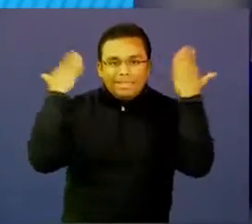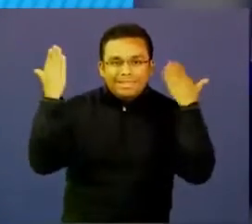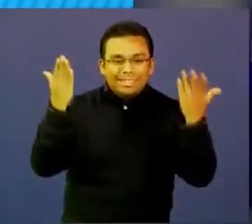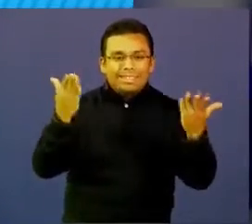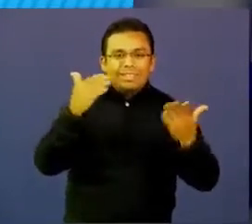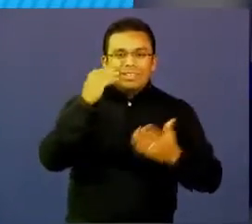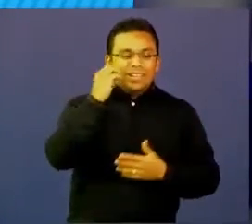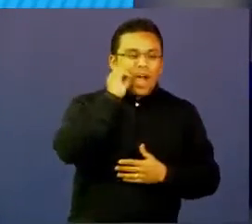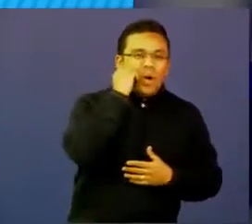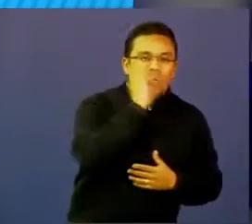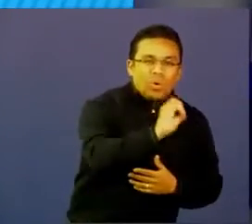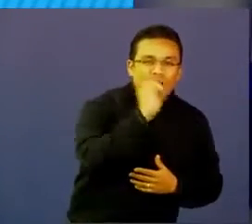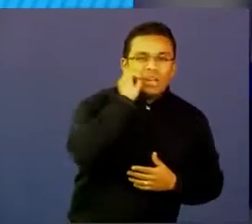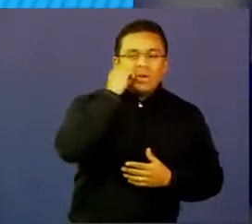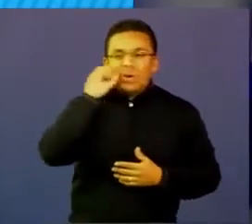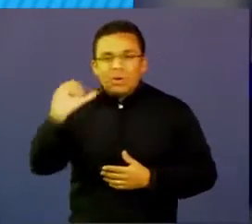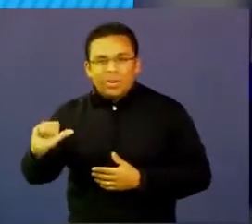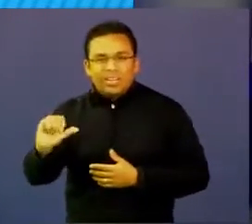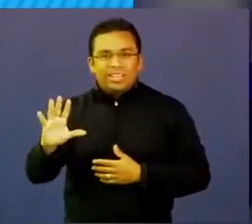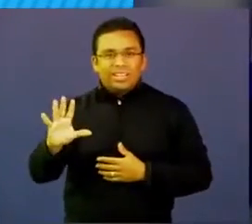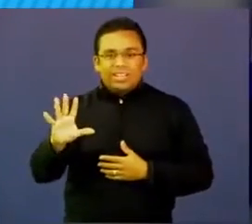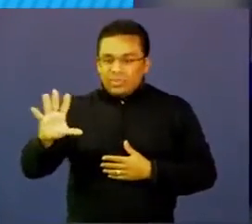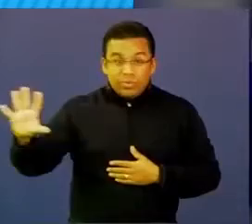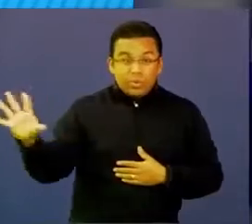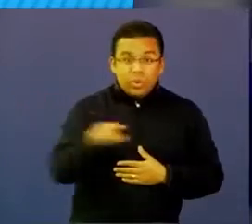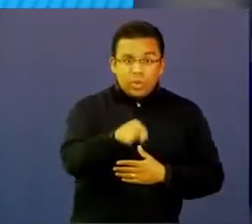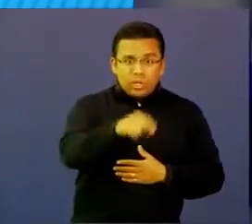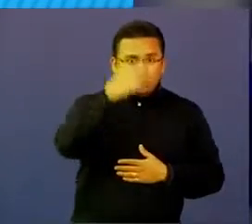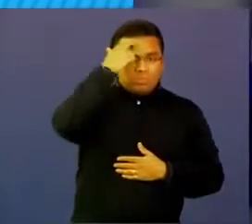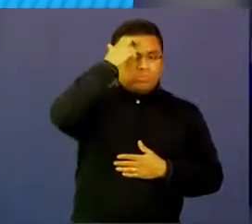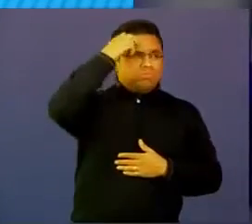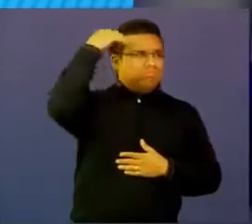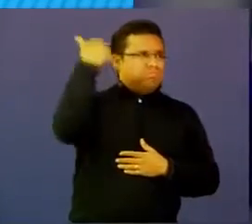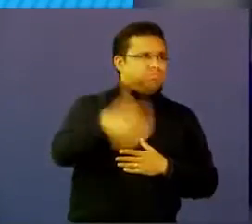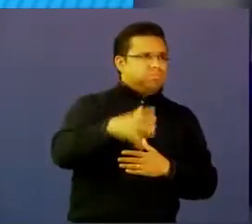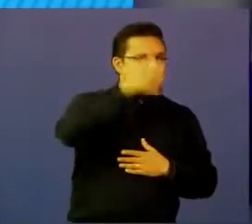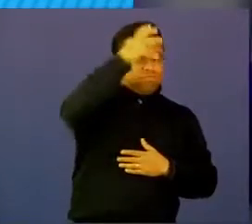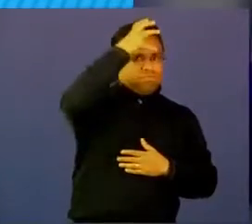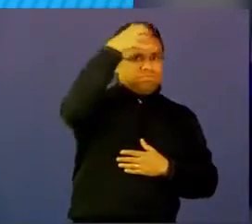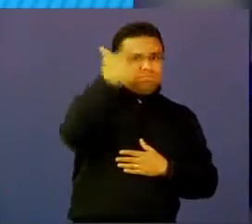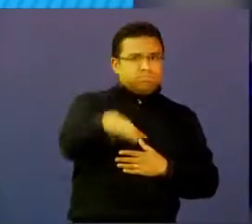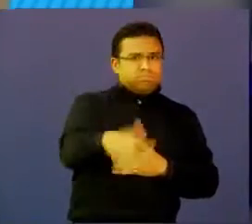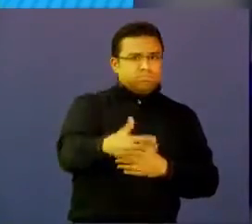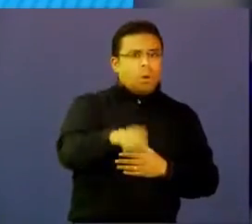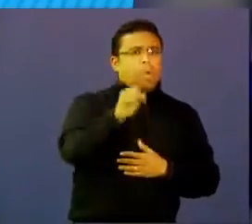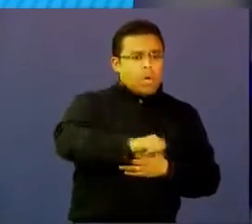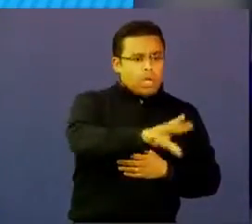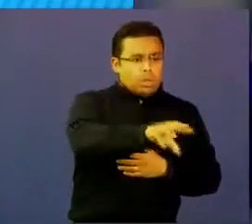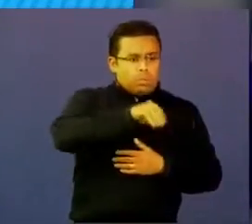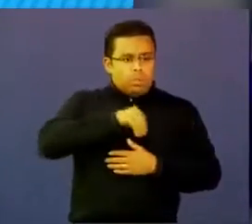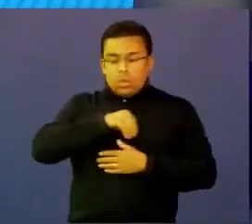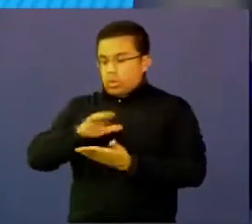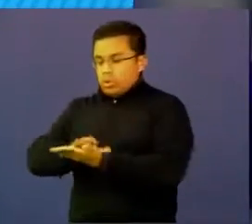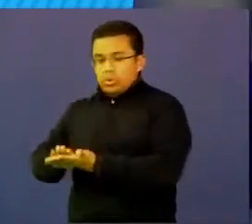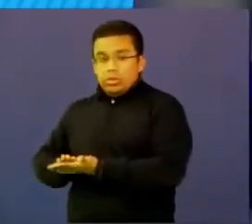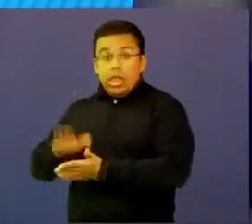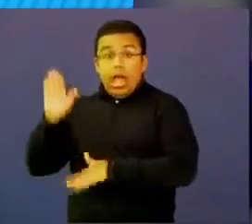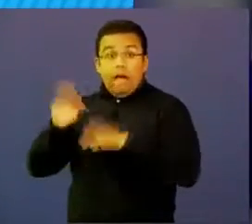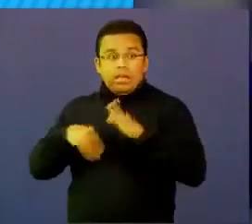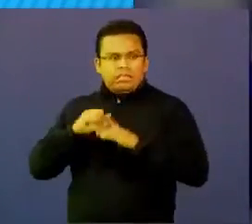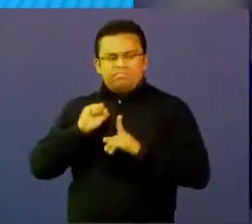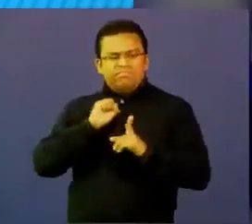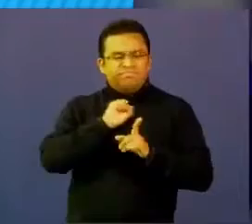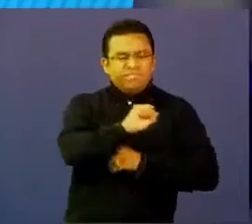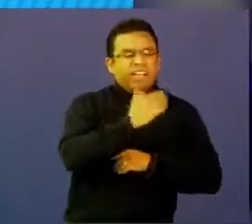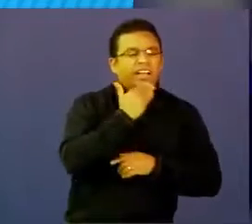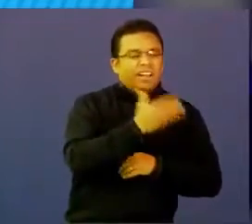viejos, tienen un montón de conocimiento que pueden hacer parte de las soluciones que muchas veces los dejamos afuera como no, esos ya